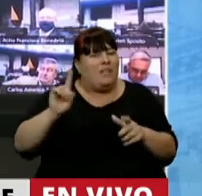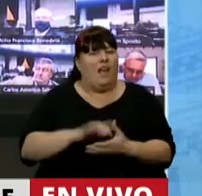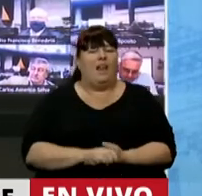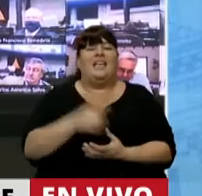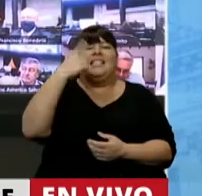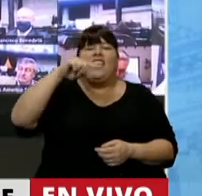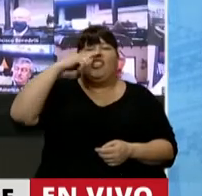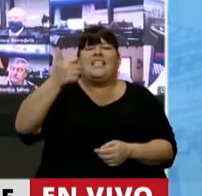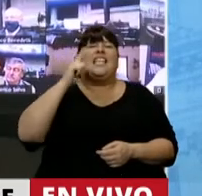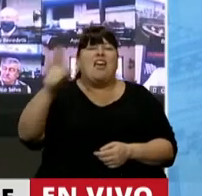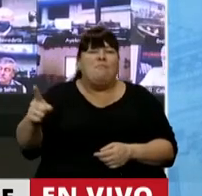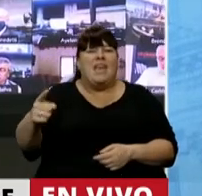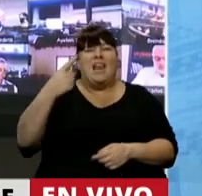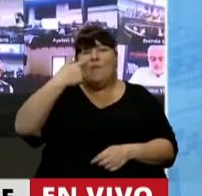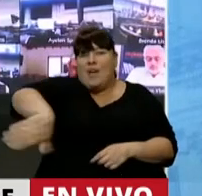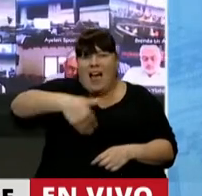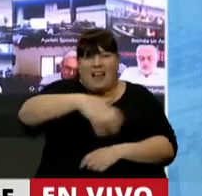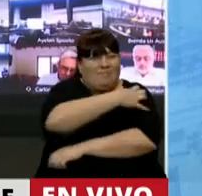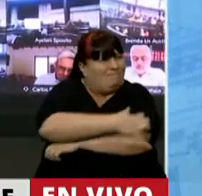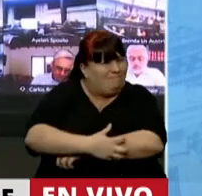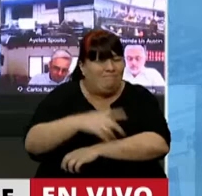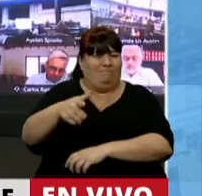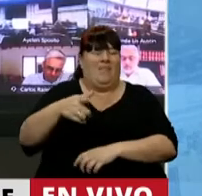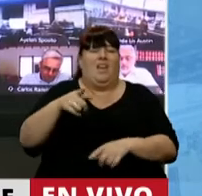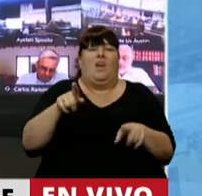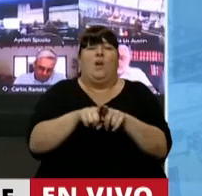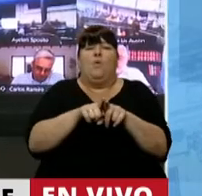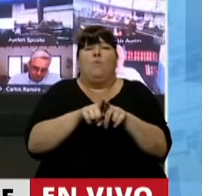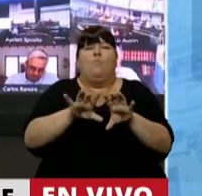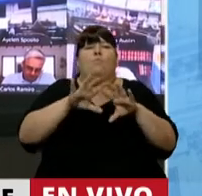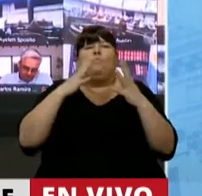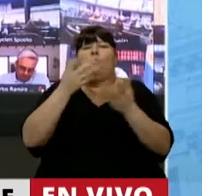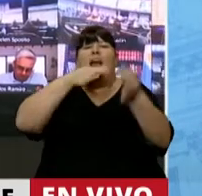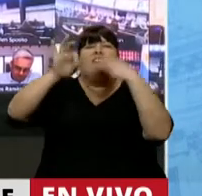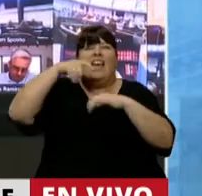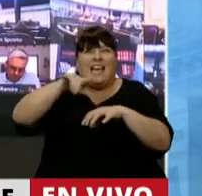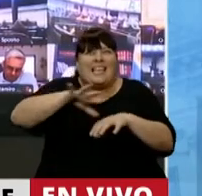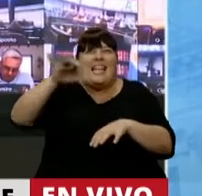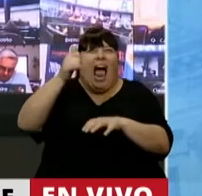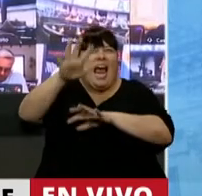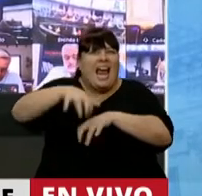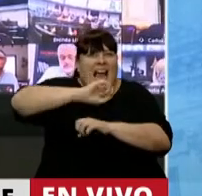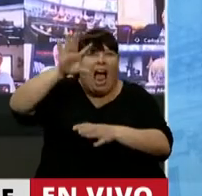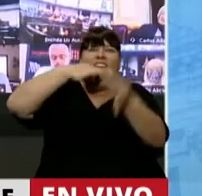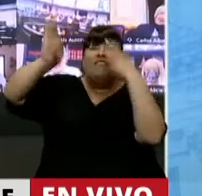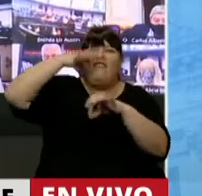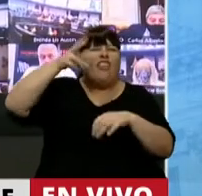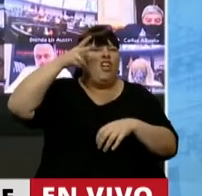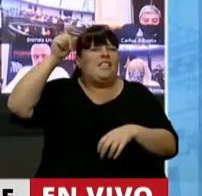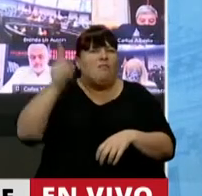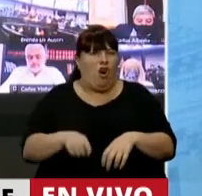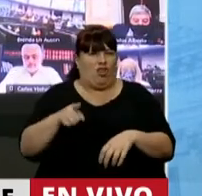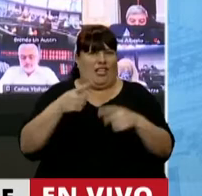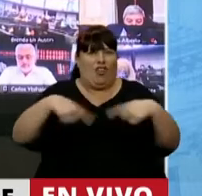176.000 indigentes. En el área del mundo agroexportador, donde exportamos el 80